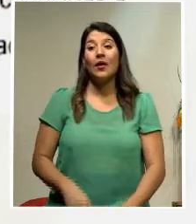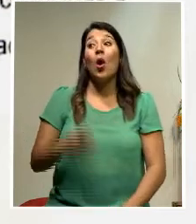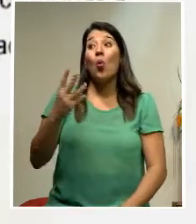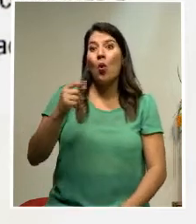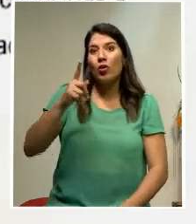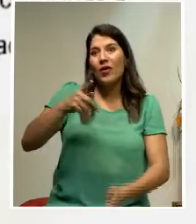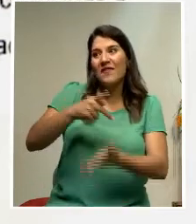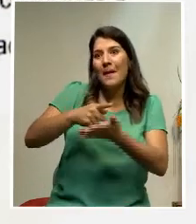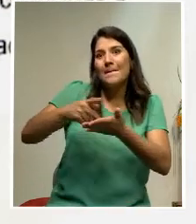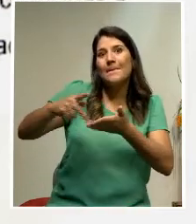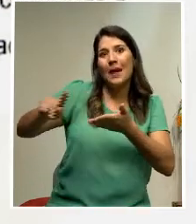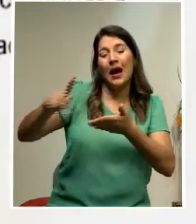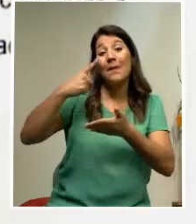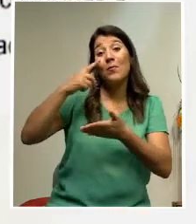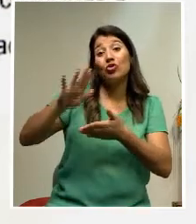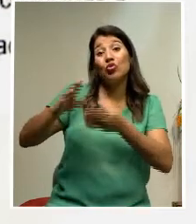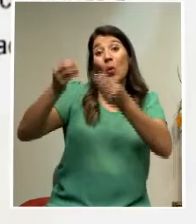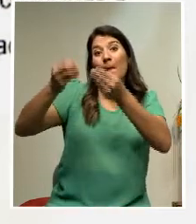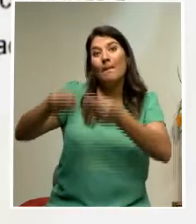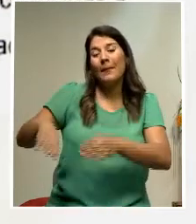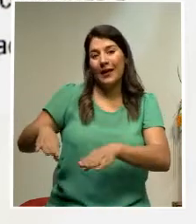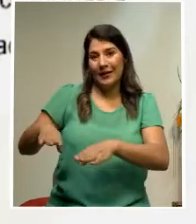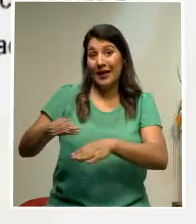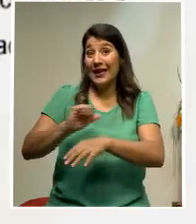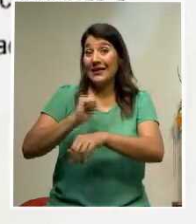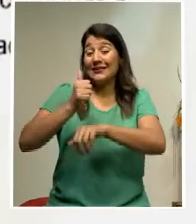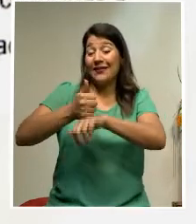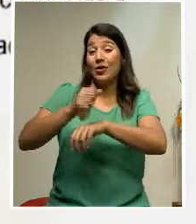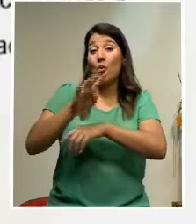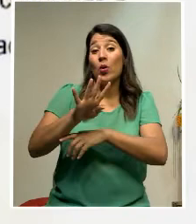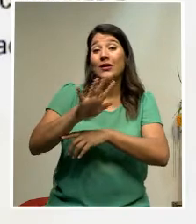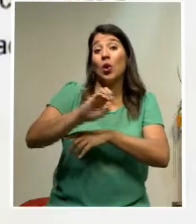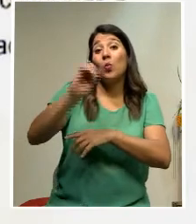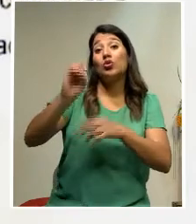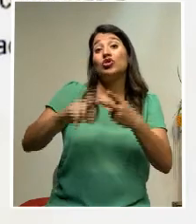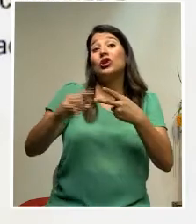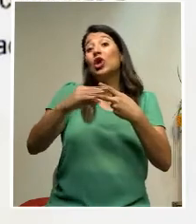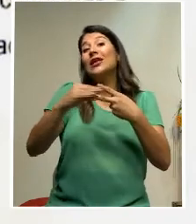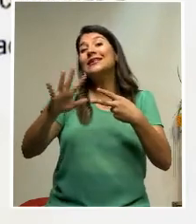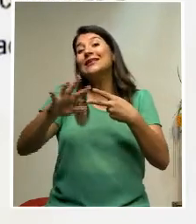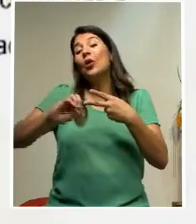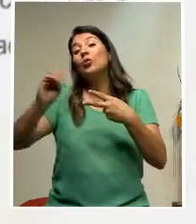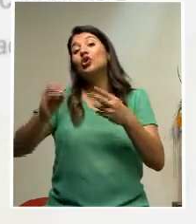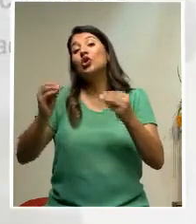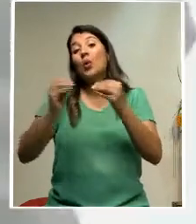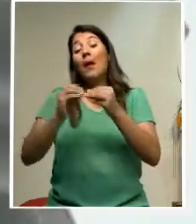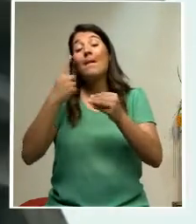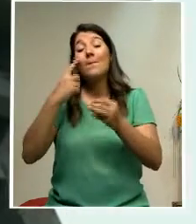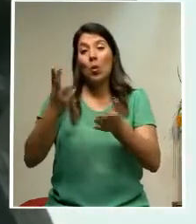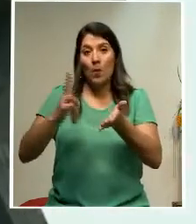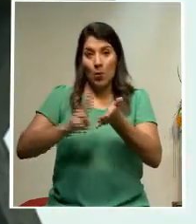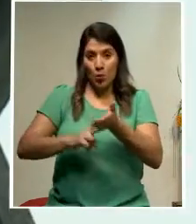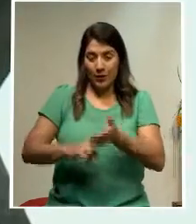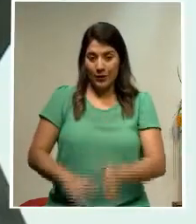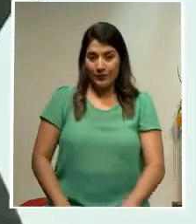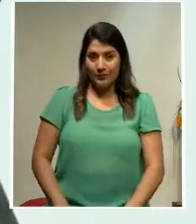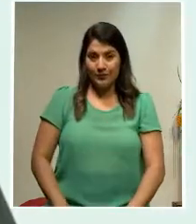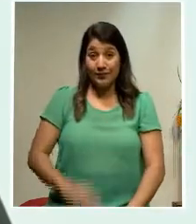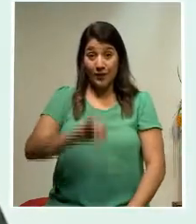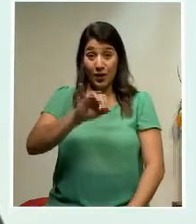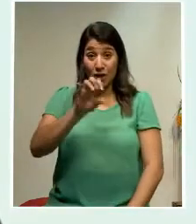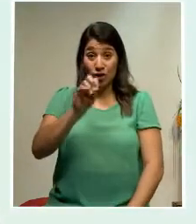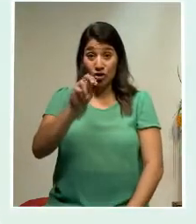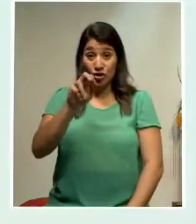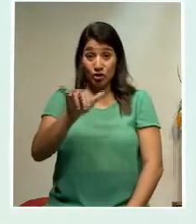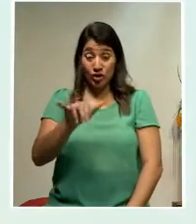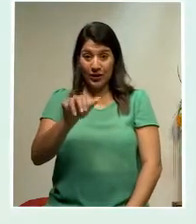de la comisión a un 45% y un reconocimiento por la gestión de multas a un 5%. Por su parte, Johnny Araya aseguró